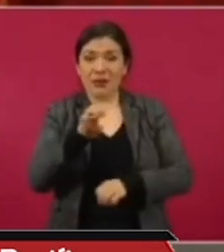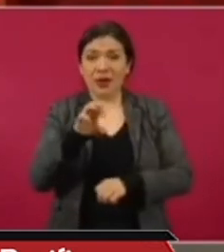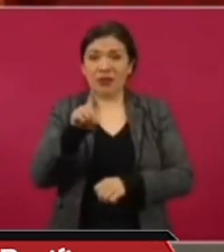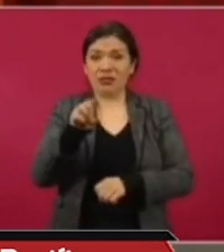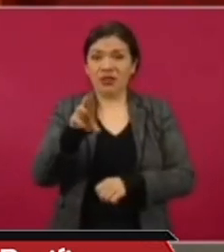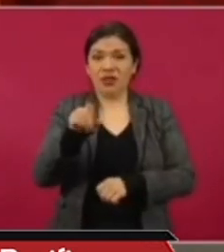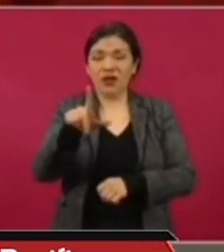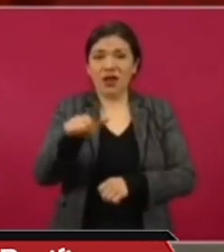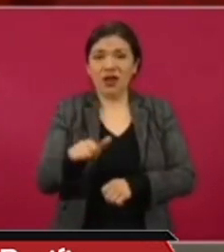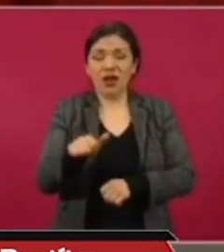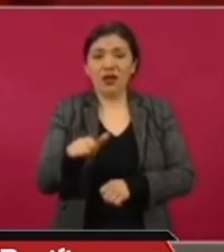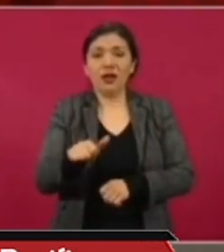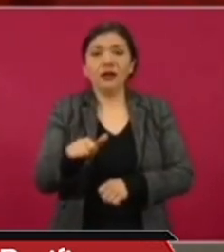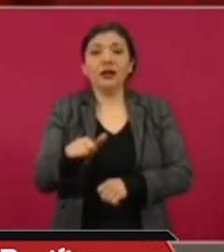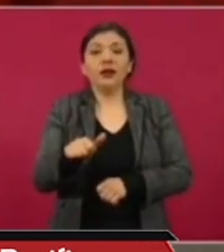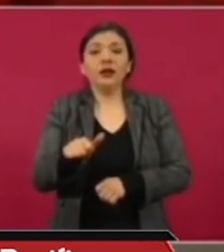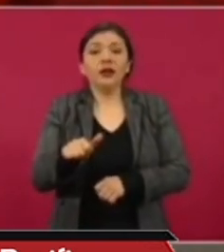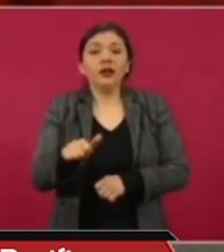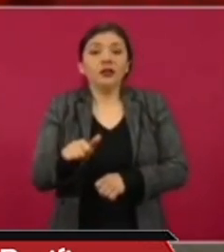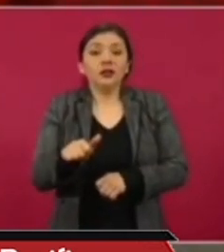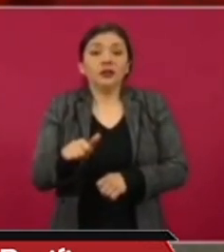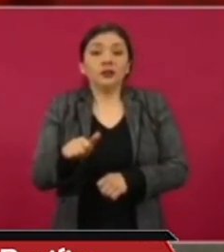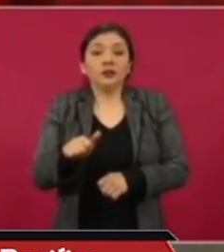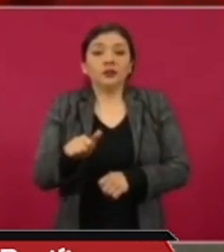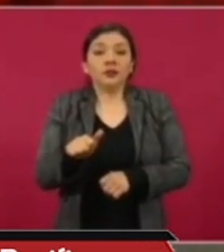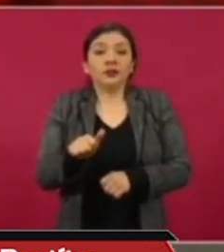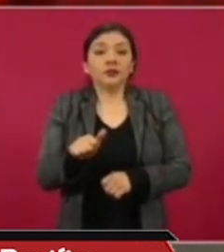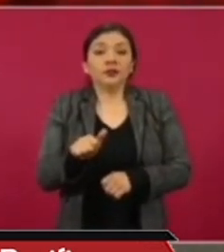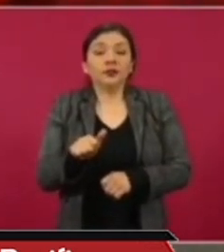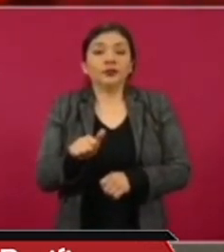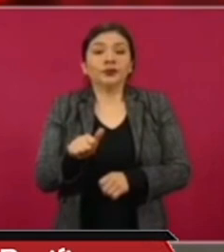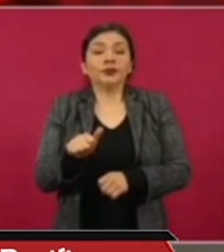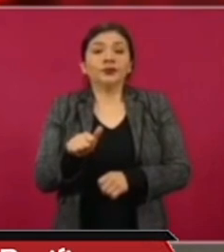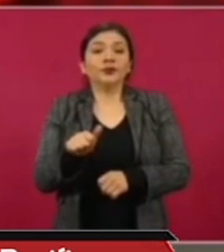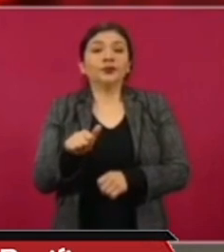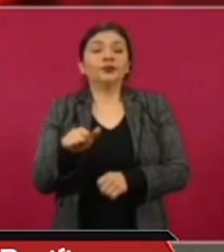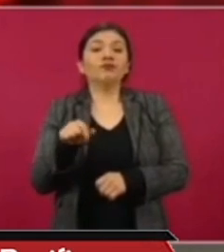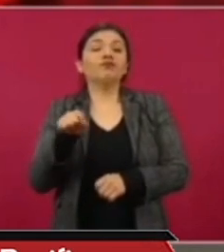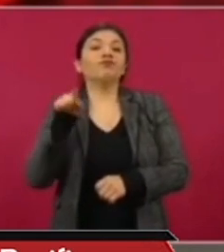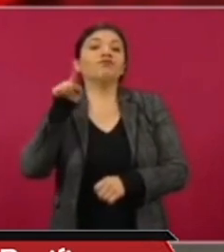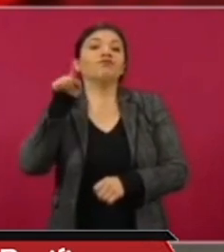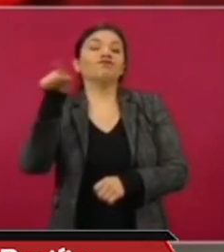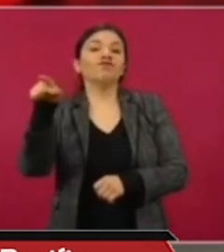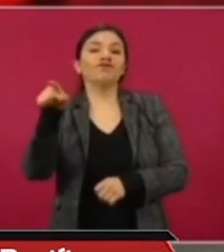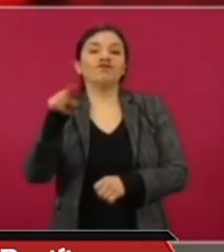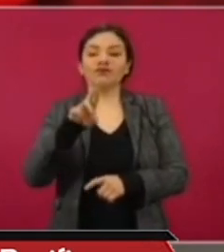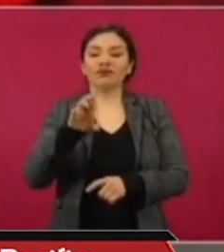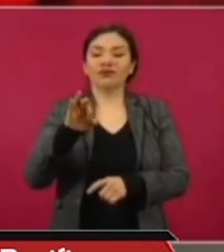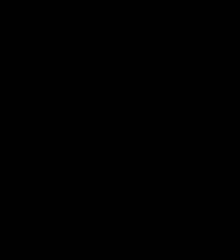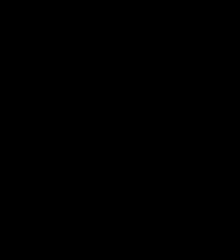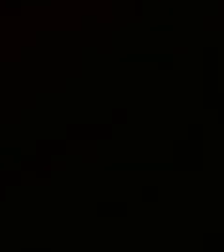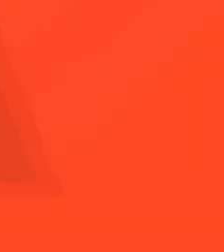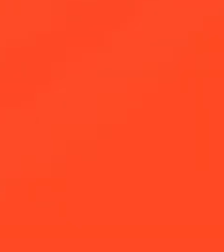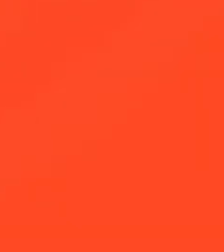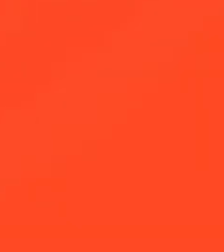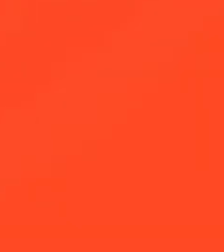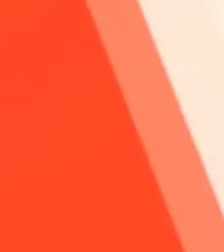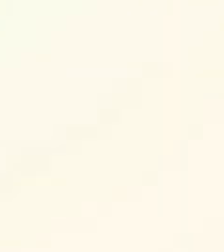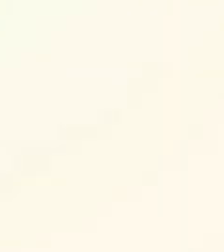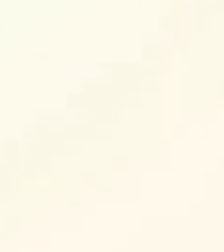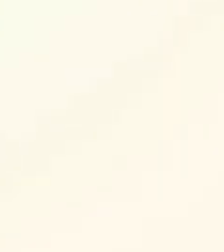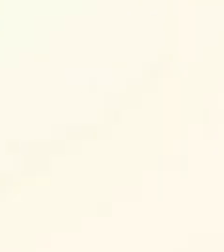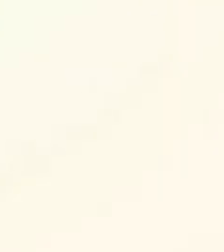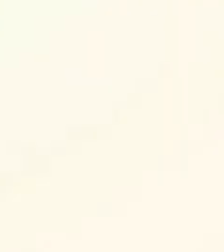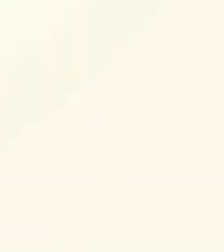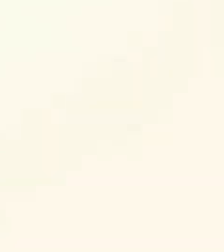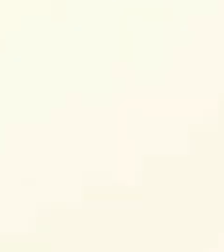está el Reforma diciendo que